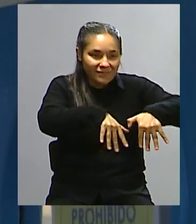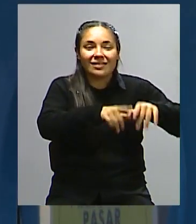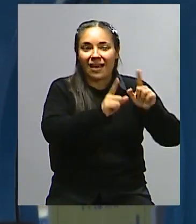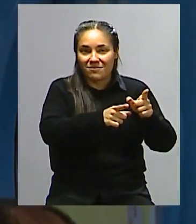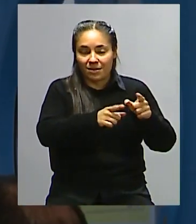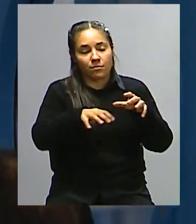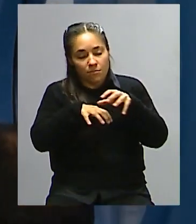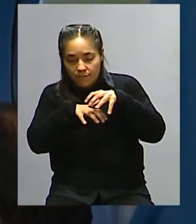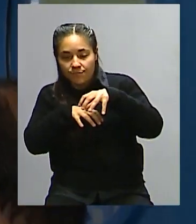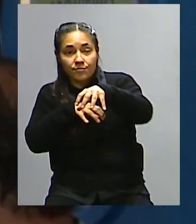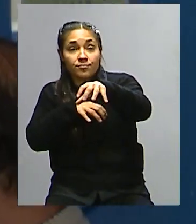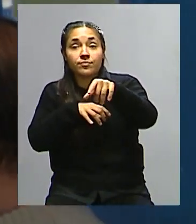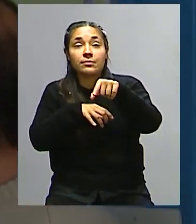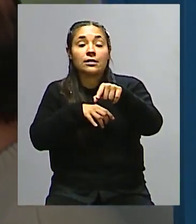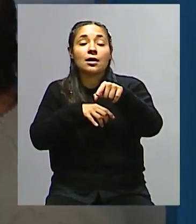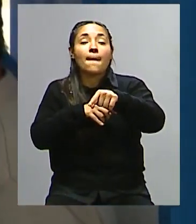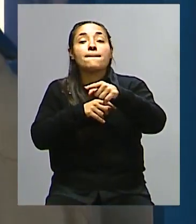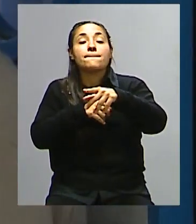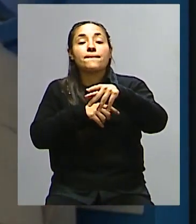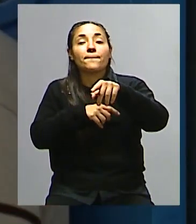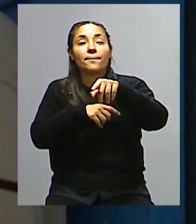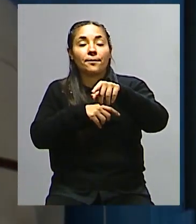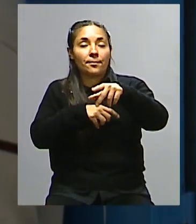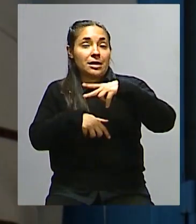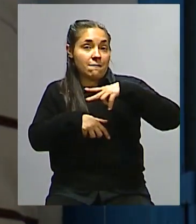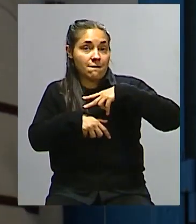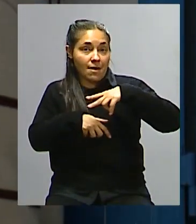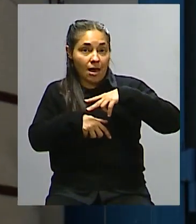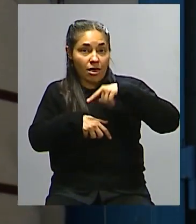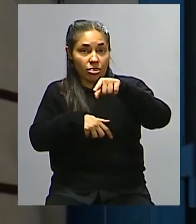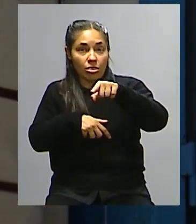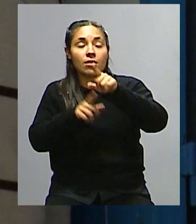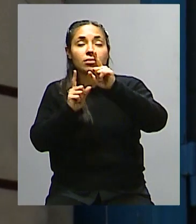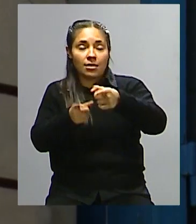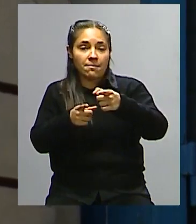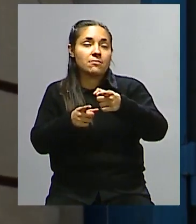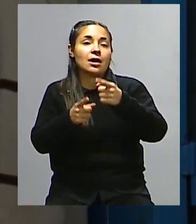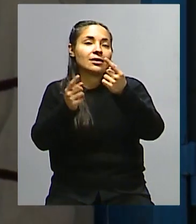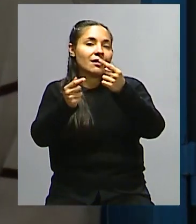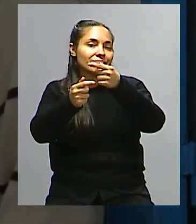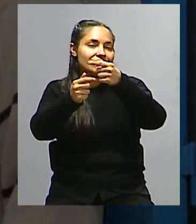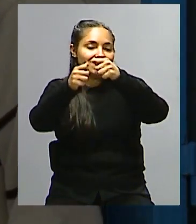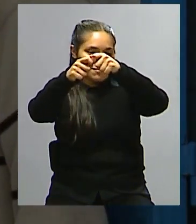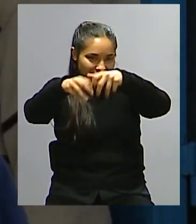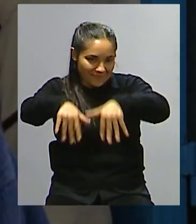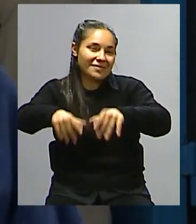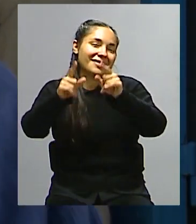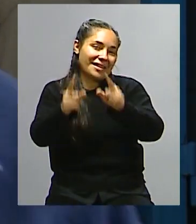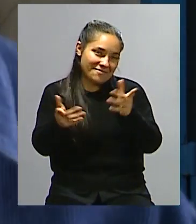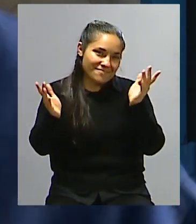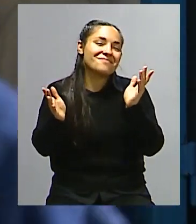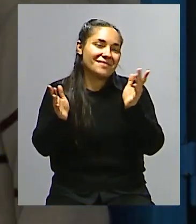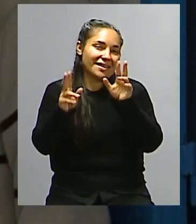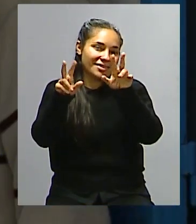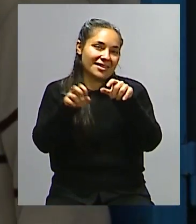Y después tenés el subsector privado que tiene una serie de características que también es muy amplio y podríamos charlar un montón, me mataría